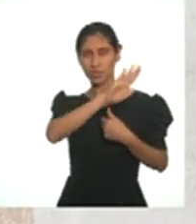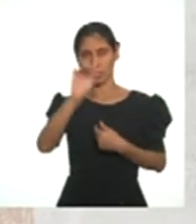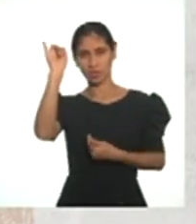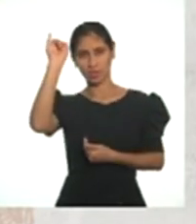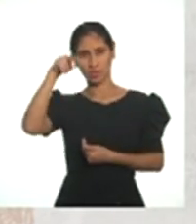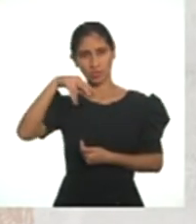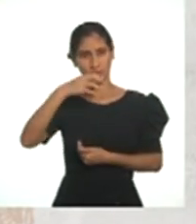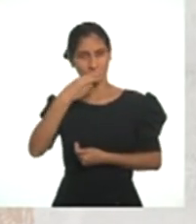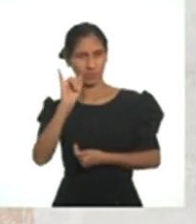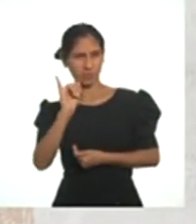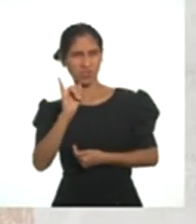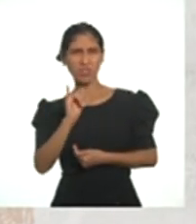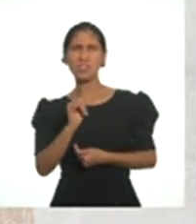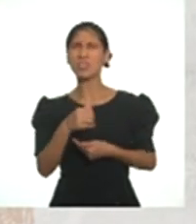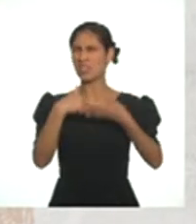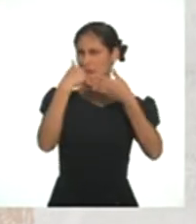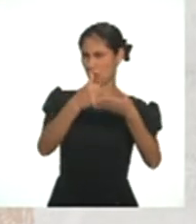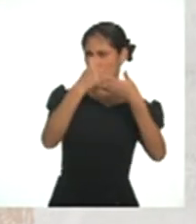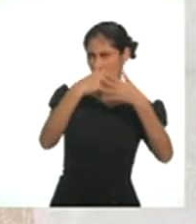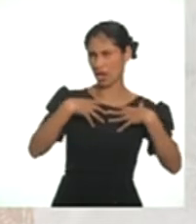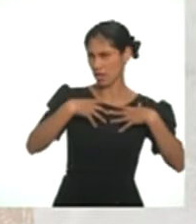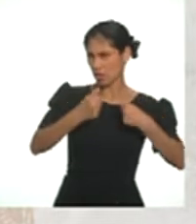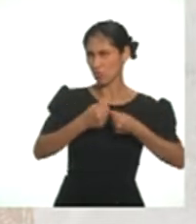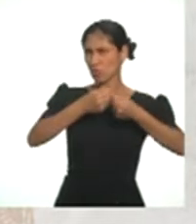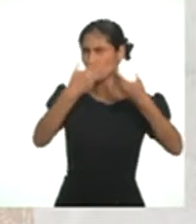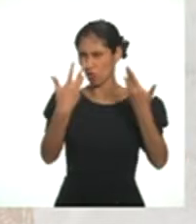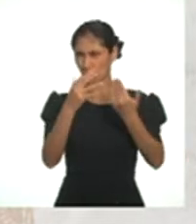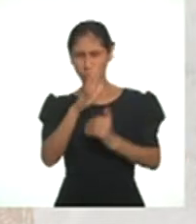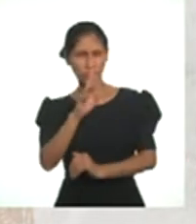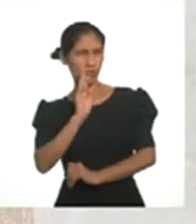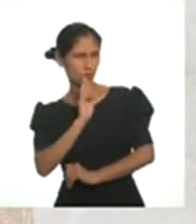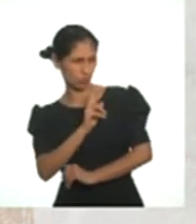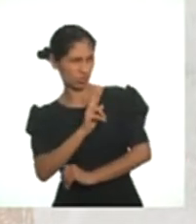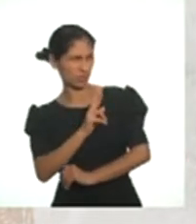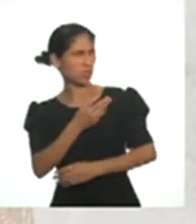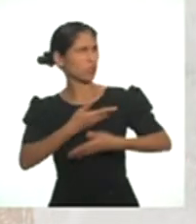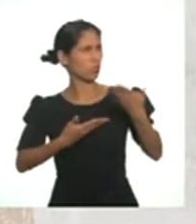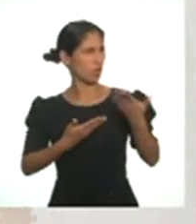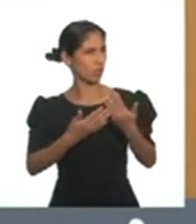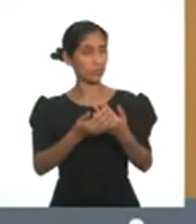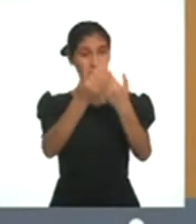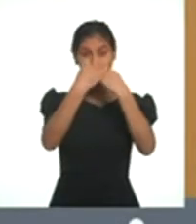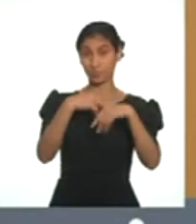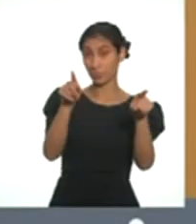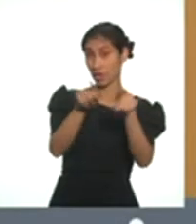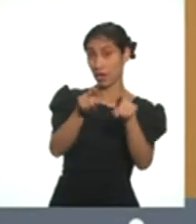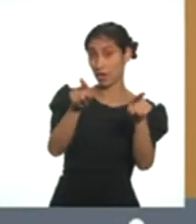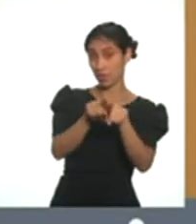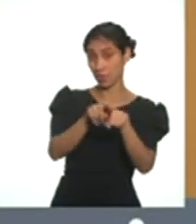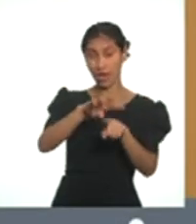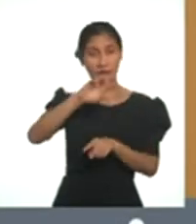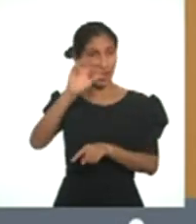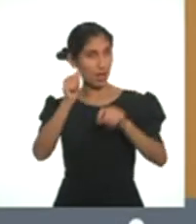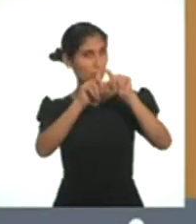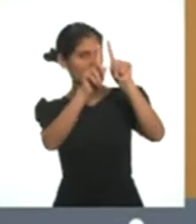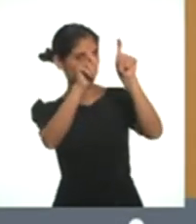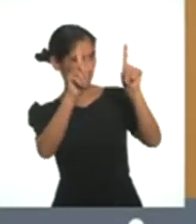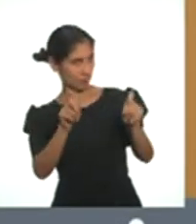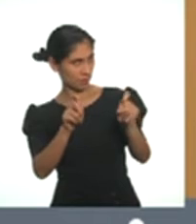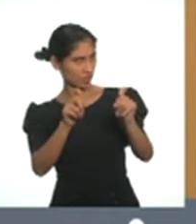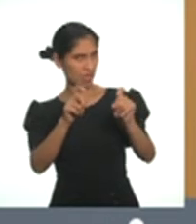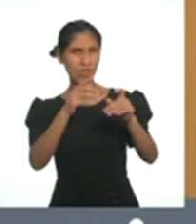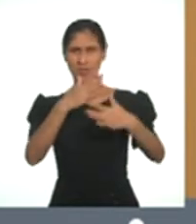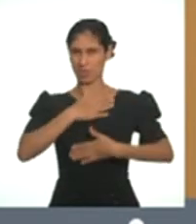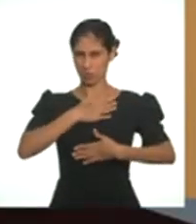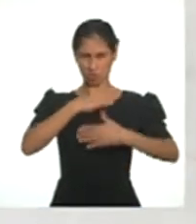tiene para la salud de la persona? Con sus respectivas respuestas tentativas. Pasemos ahora a la otra entrevista del